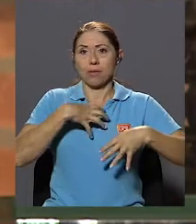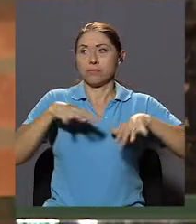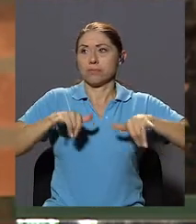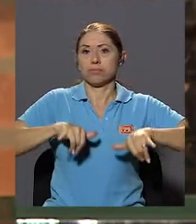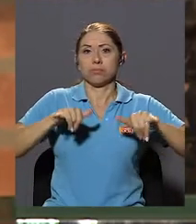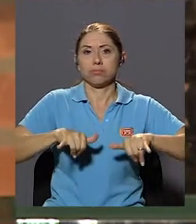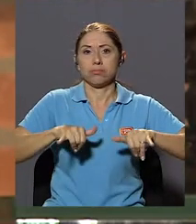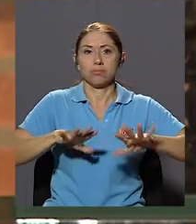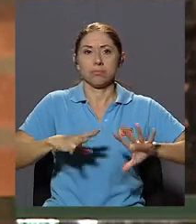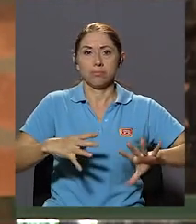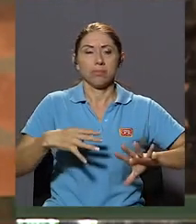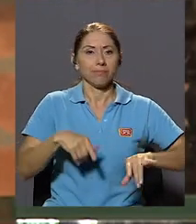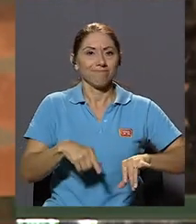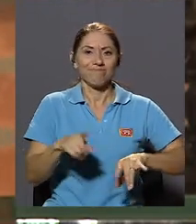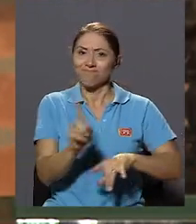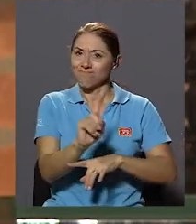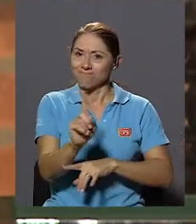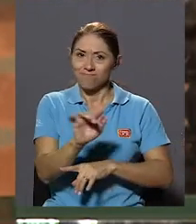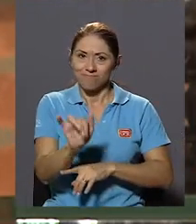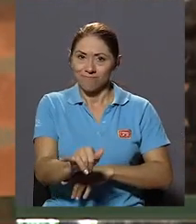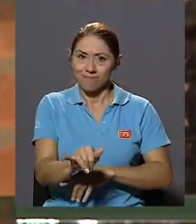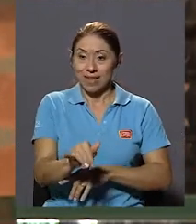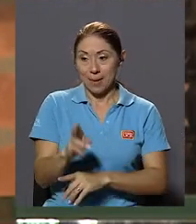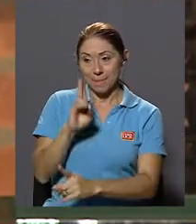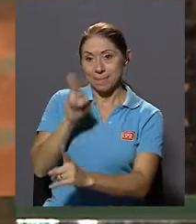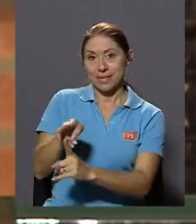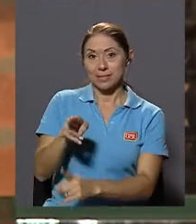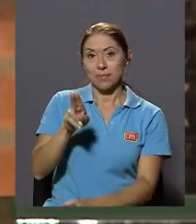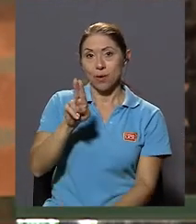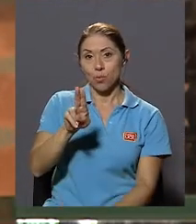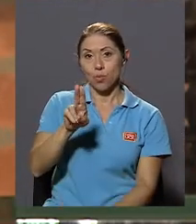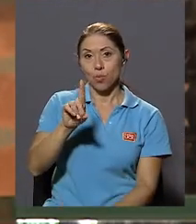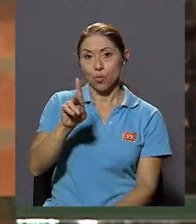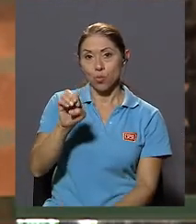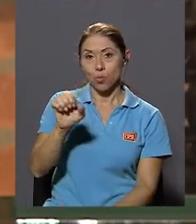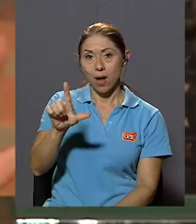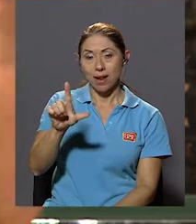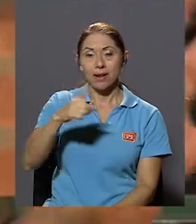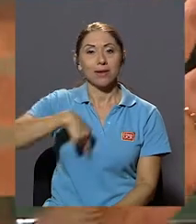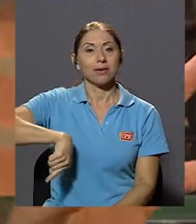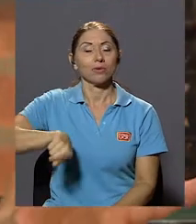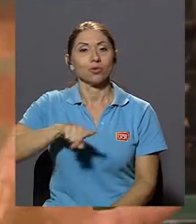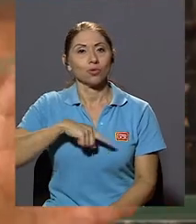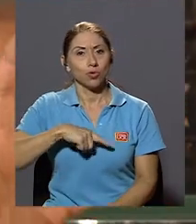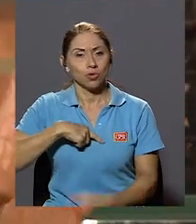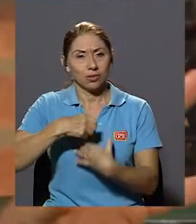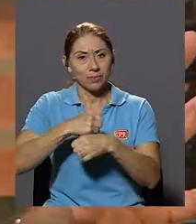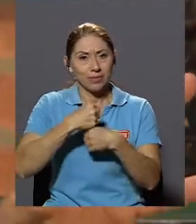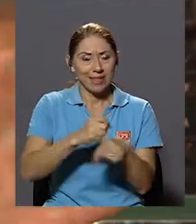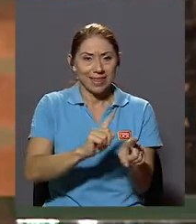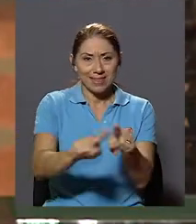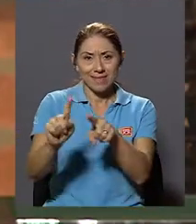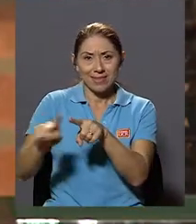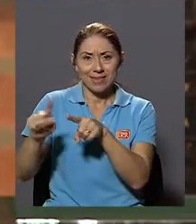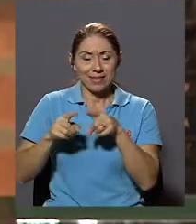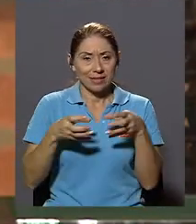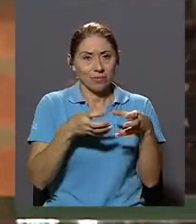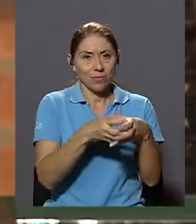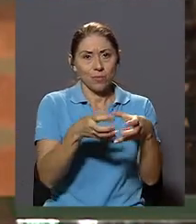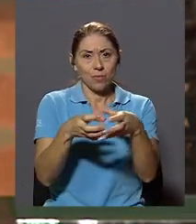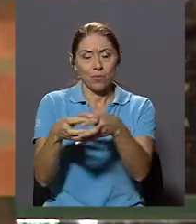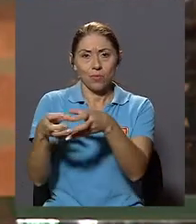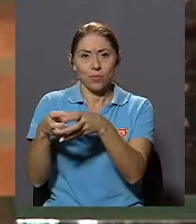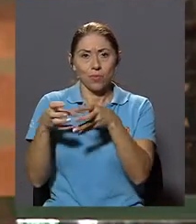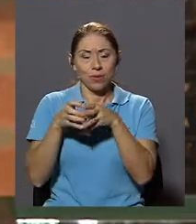realmente No es el caso En la misma UDUAL Hemos creado Diferentes Redes de cooperación